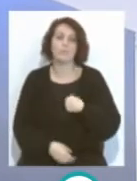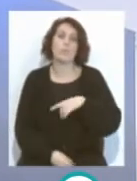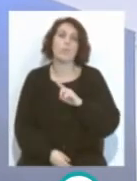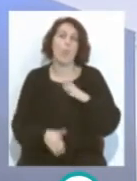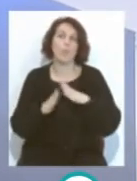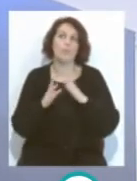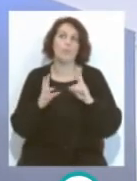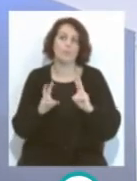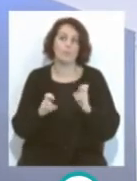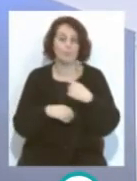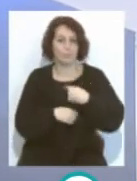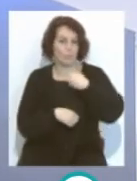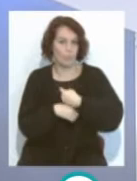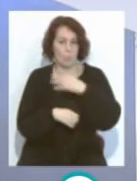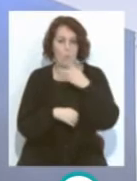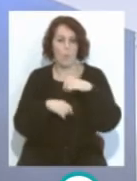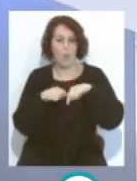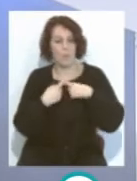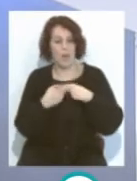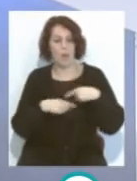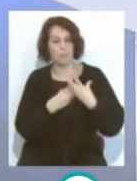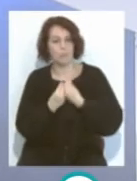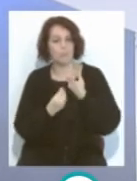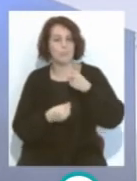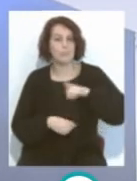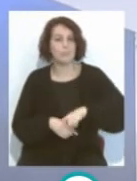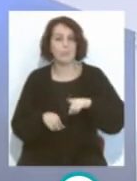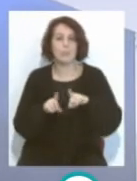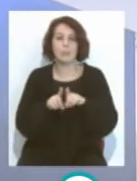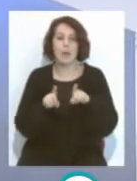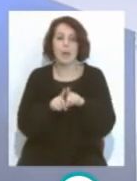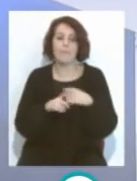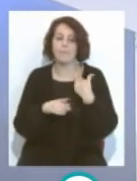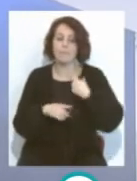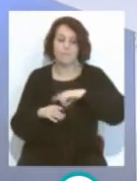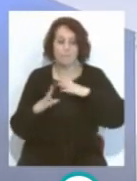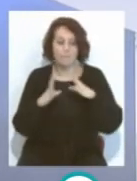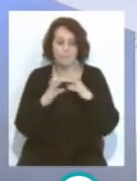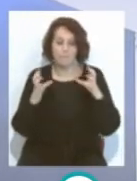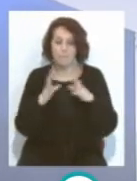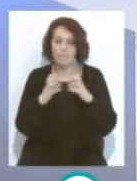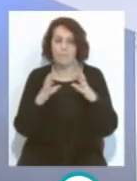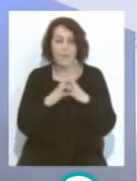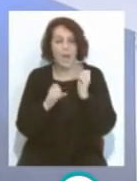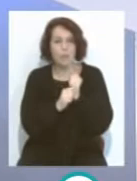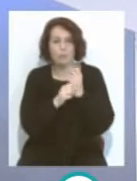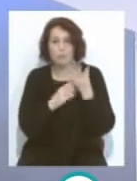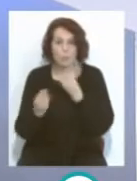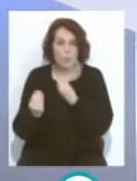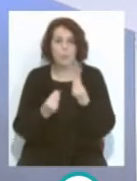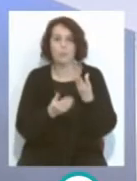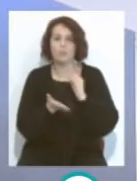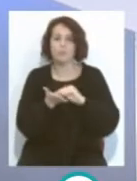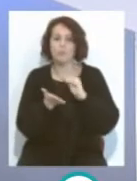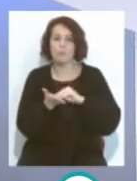confinado, porque estar con la familia también es, muchos estamos deseando, o muchos trabajadores están deseando muchas